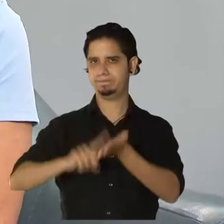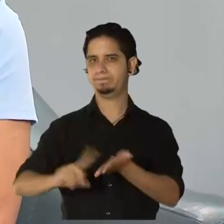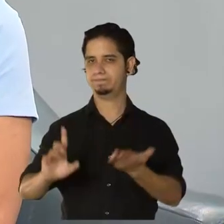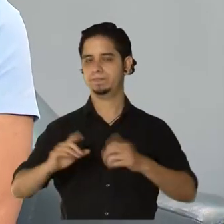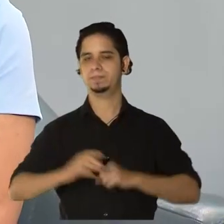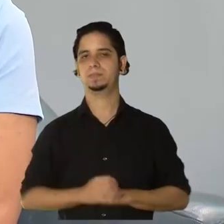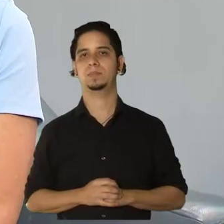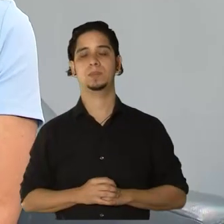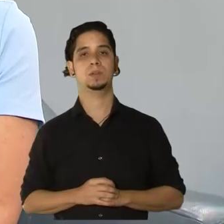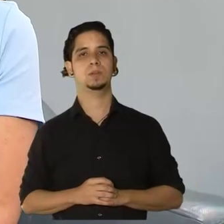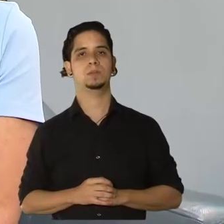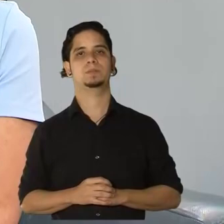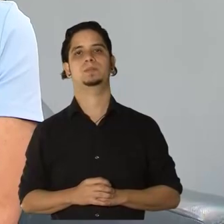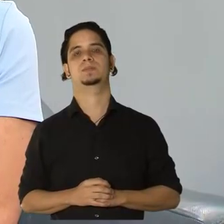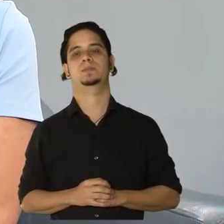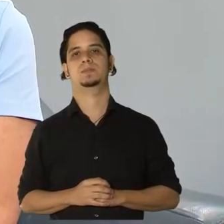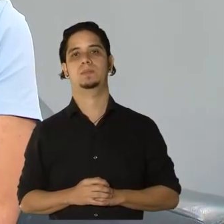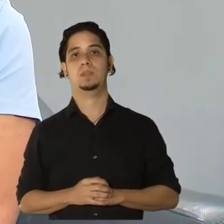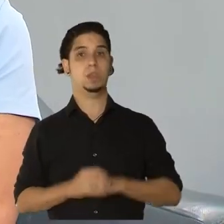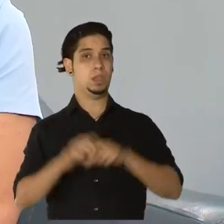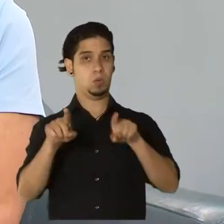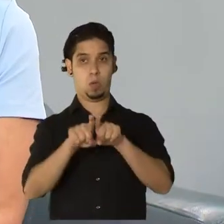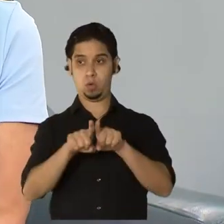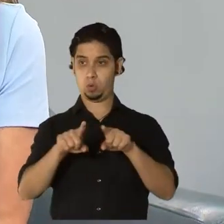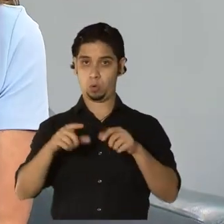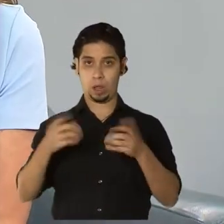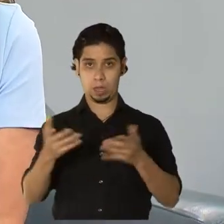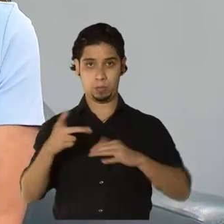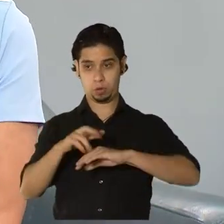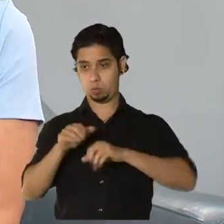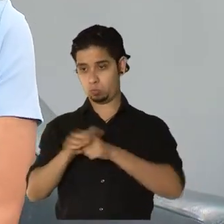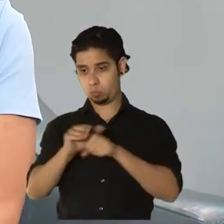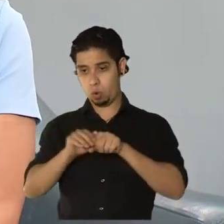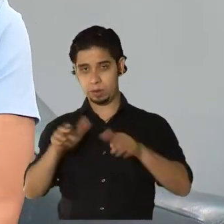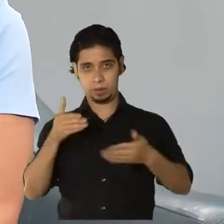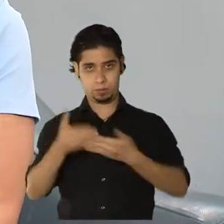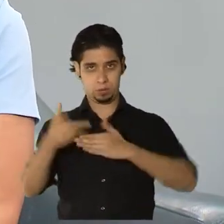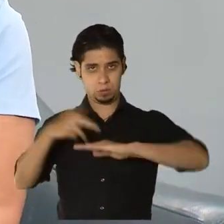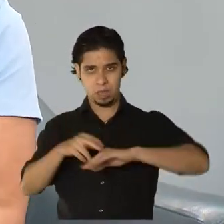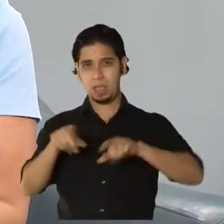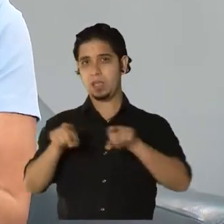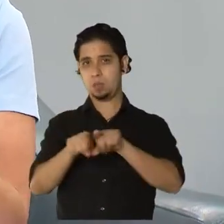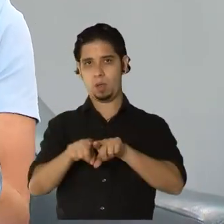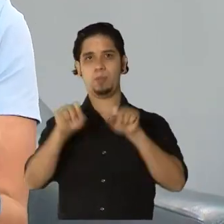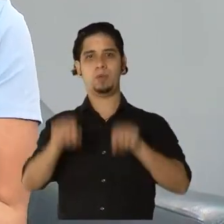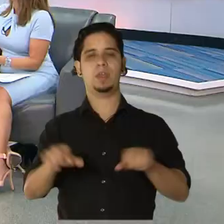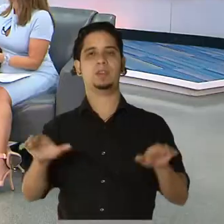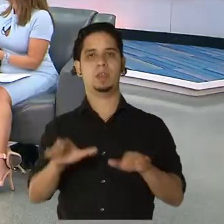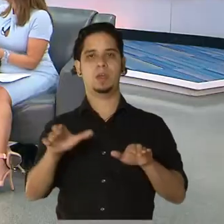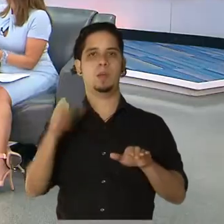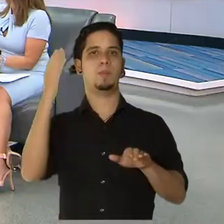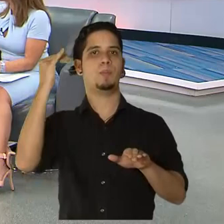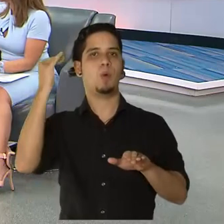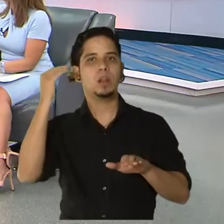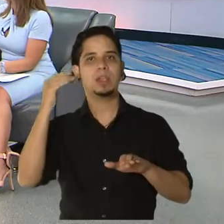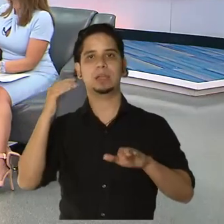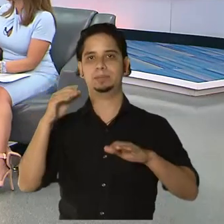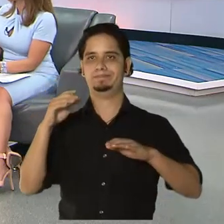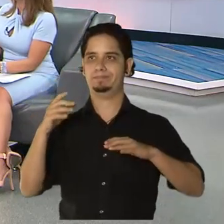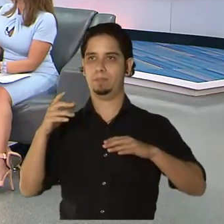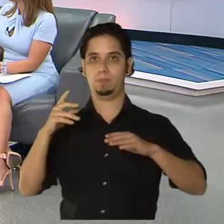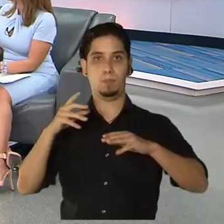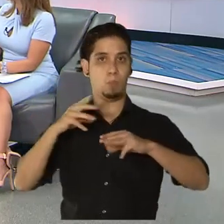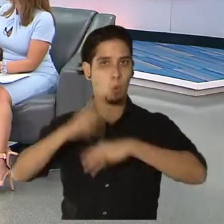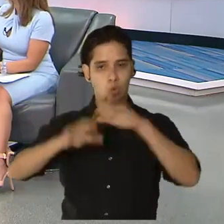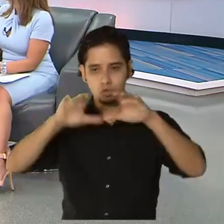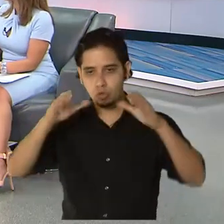cierto es que de la misma manera en que nos llegó el COVID, nos pueden llegar esas variantes por virtud de la misma movilidad social, el